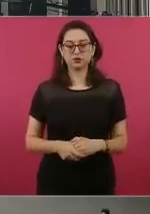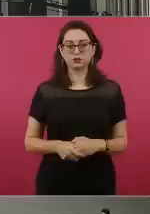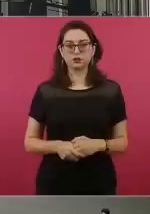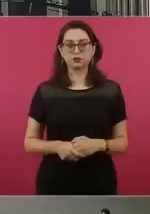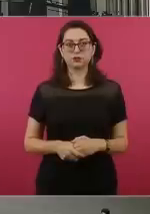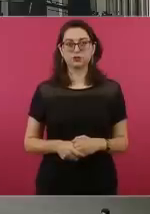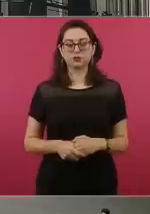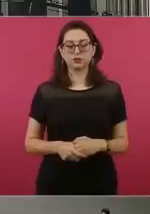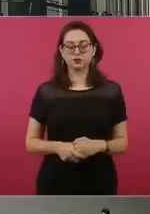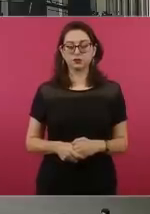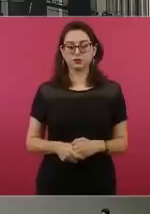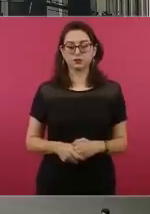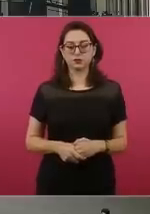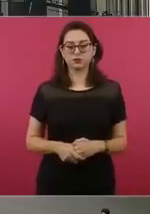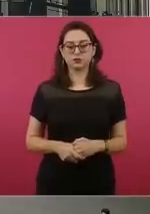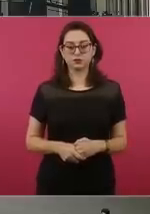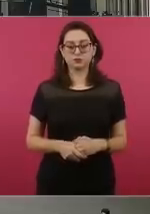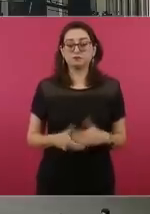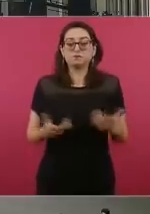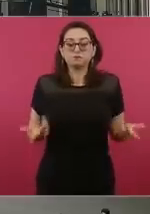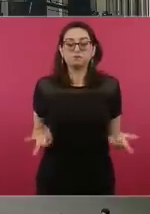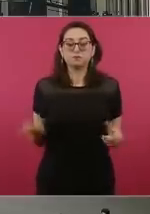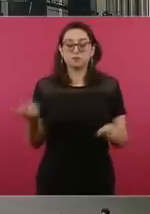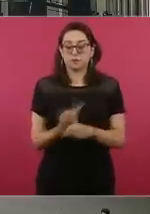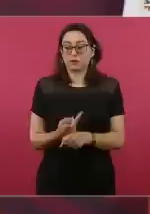Porque el Bloque Conservador y los medios